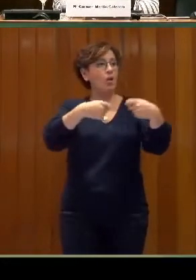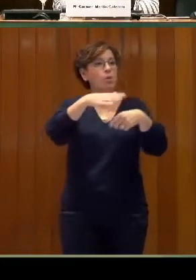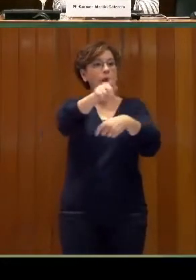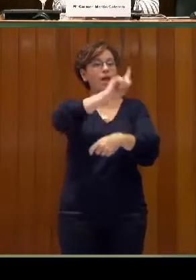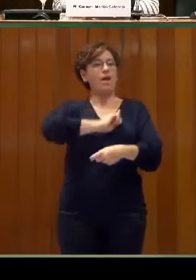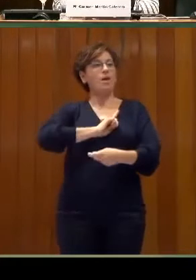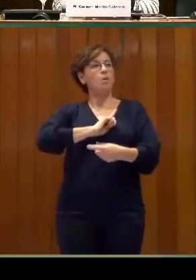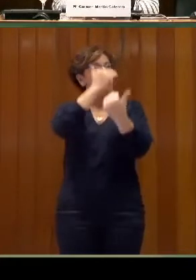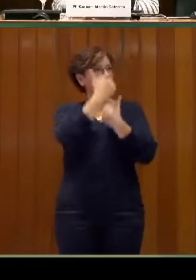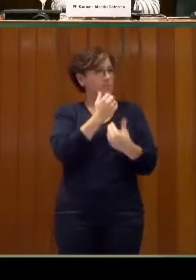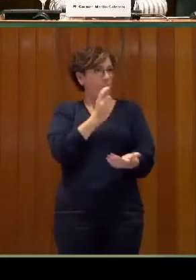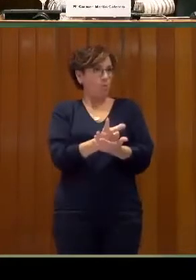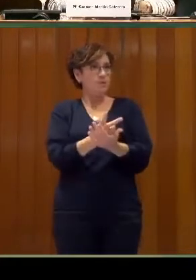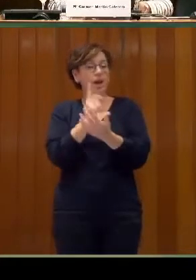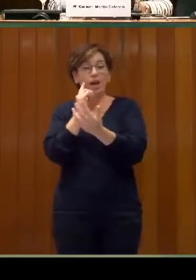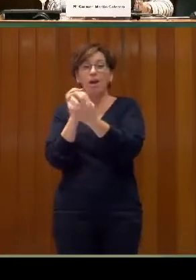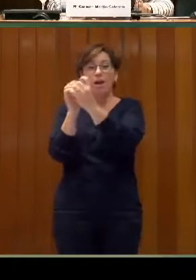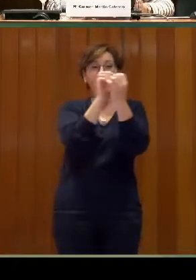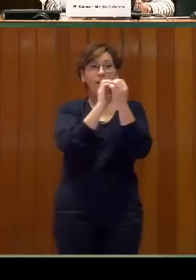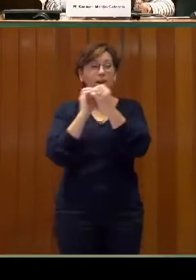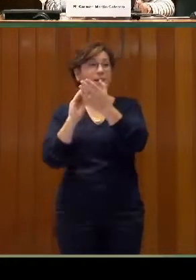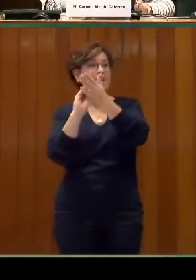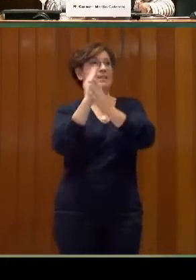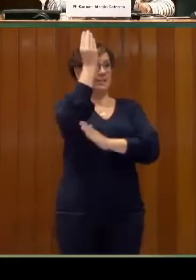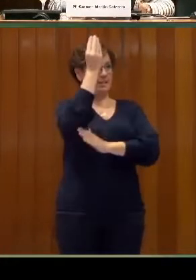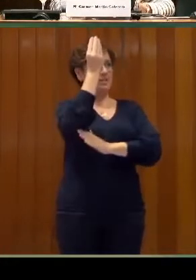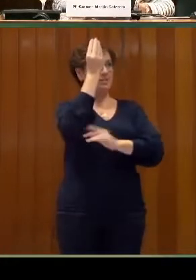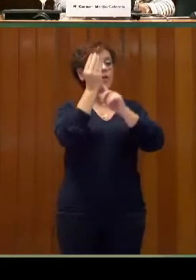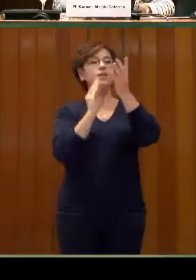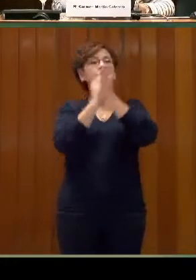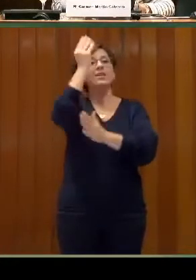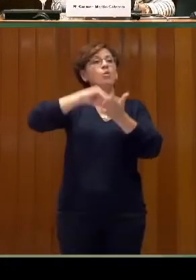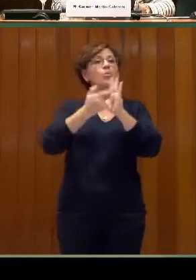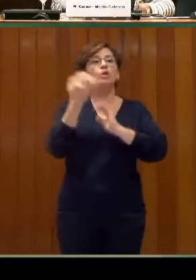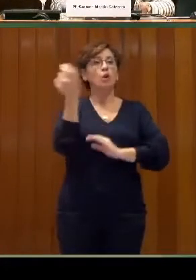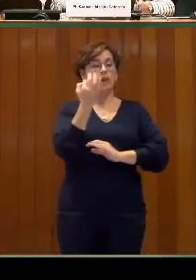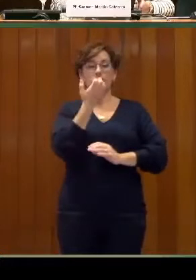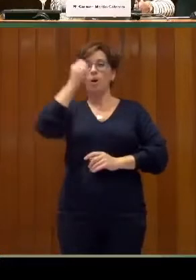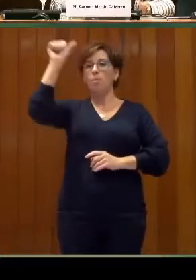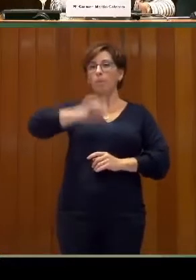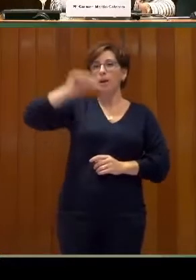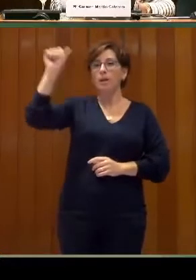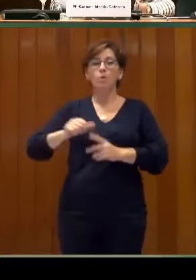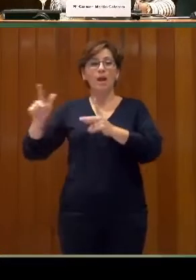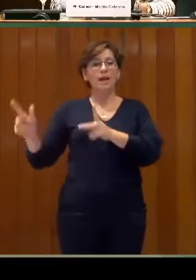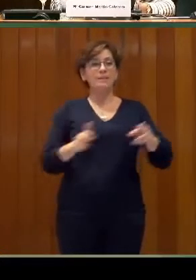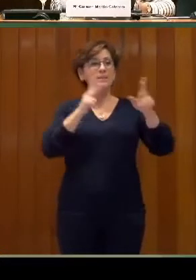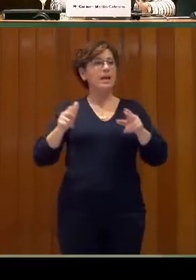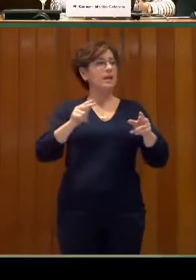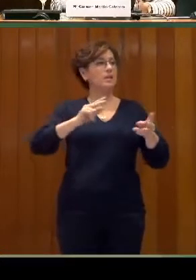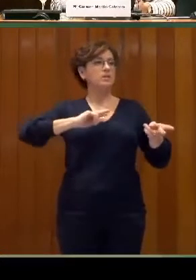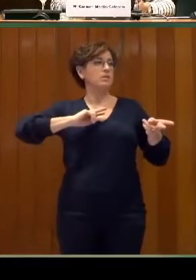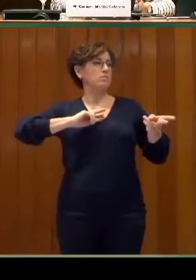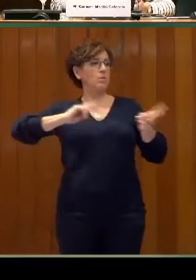proyecto, y el proyecto lo que consiste es en doblar series y películas a los tres sistemas,